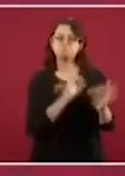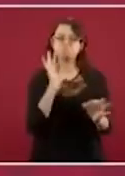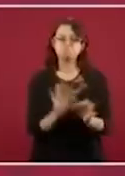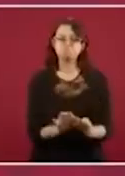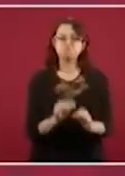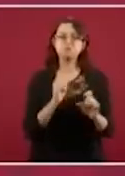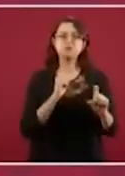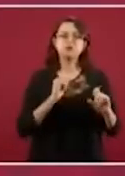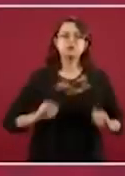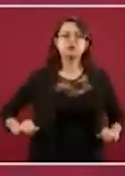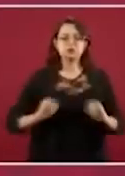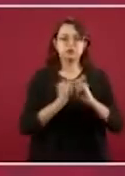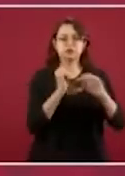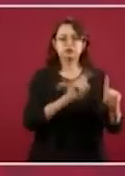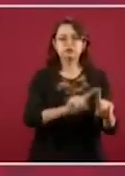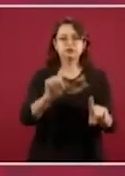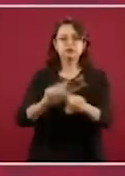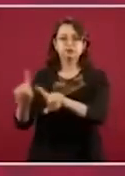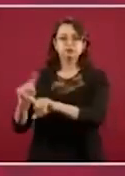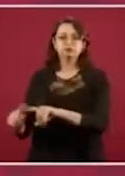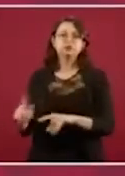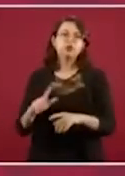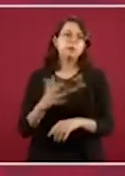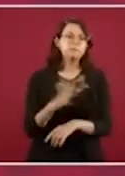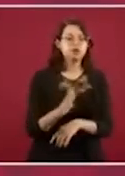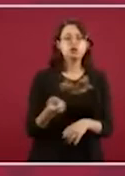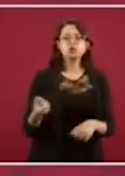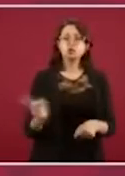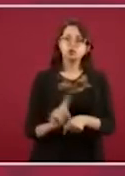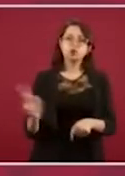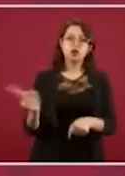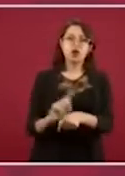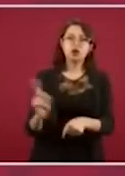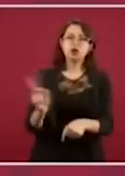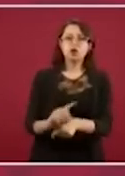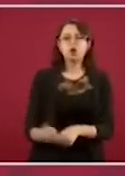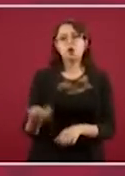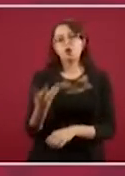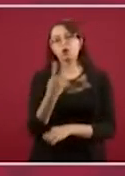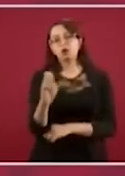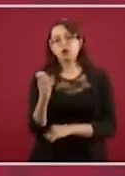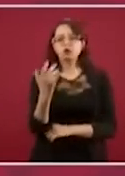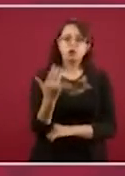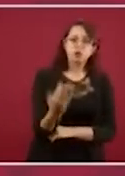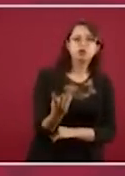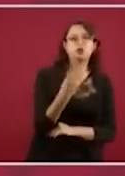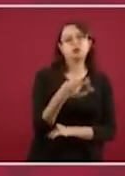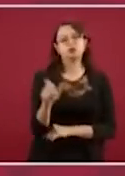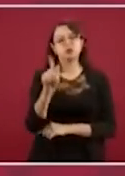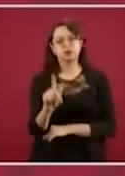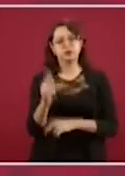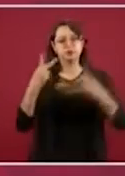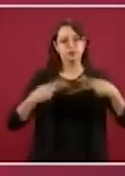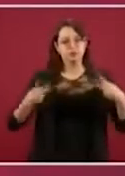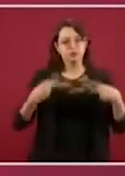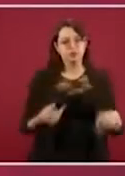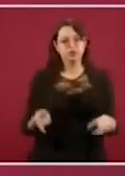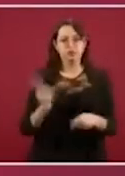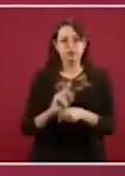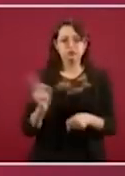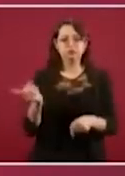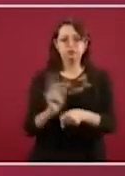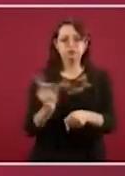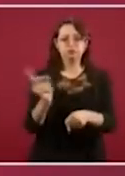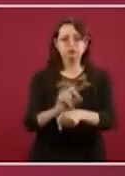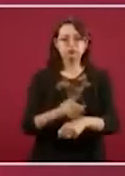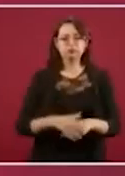dependencias y el promedio diario de lo que recibimos aquí son 450, 470 personas. O sea, eso es lo que